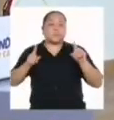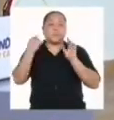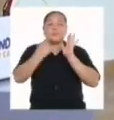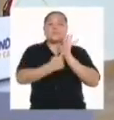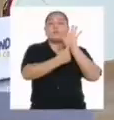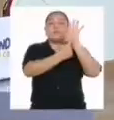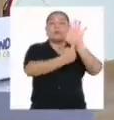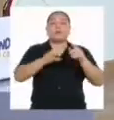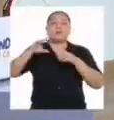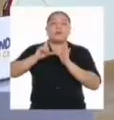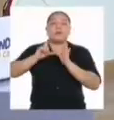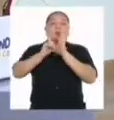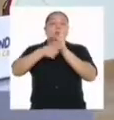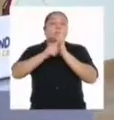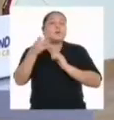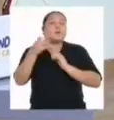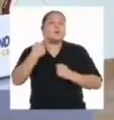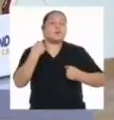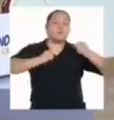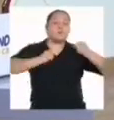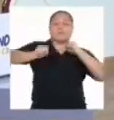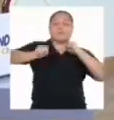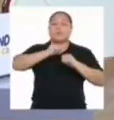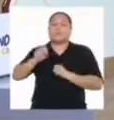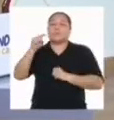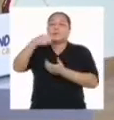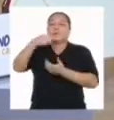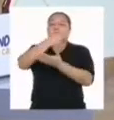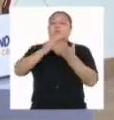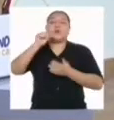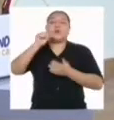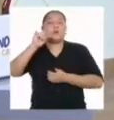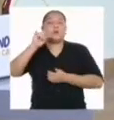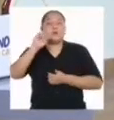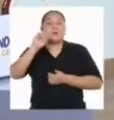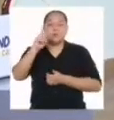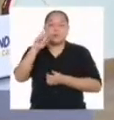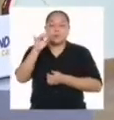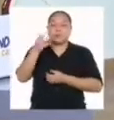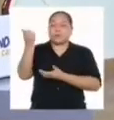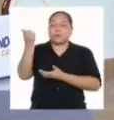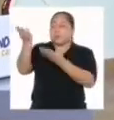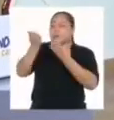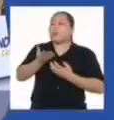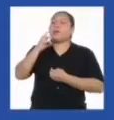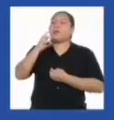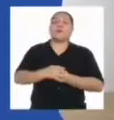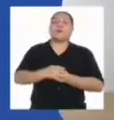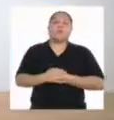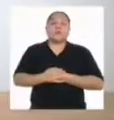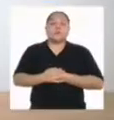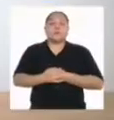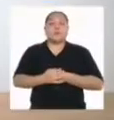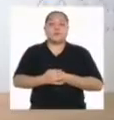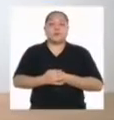voy a mostrar luego de que nos llenemos de energía con nuestra secuencia ¡Activarte! ¡Adelante Yorman!